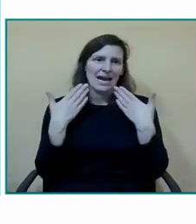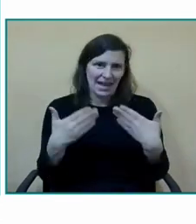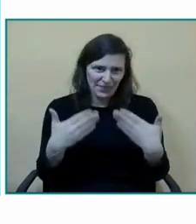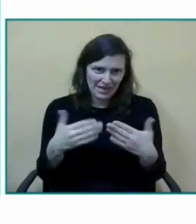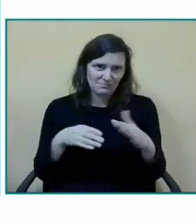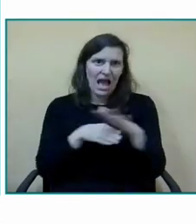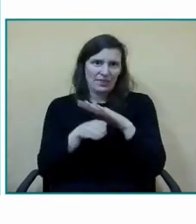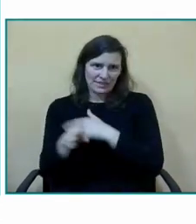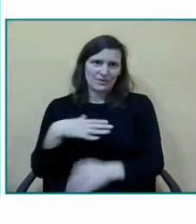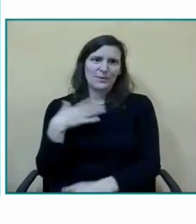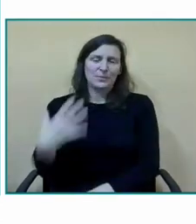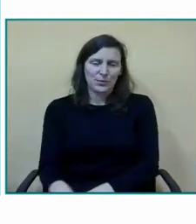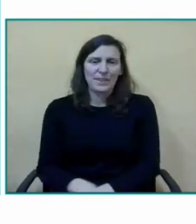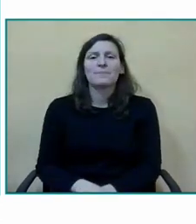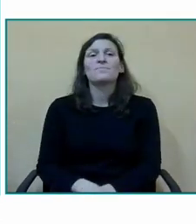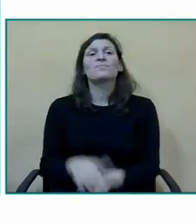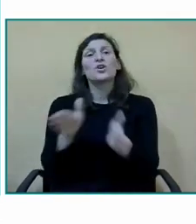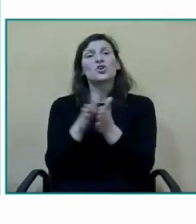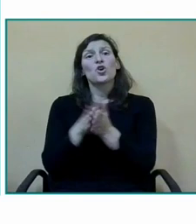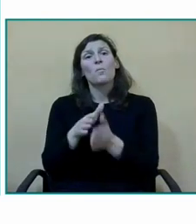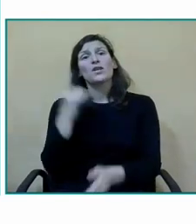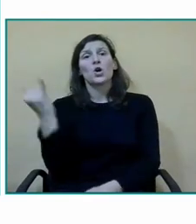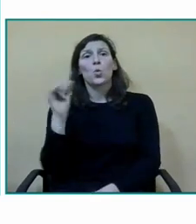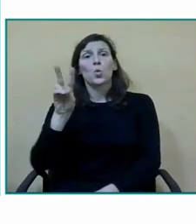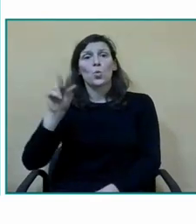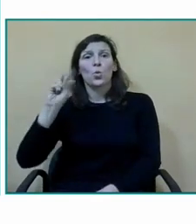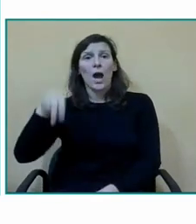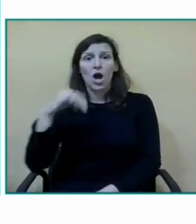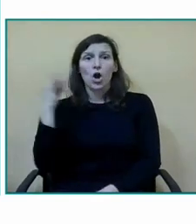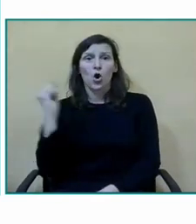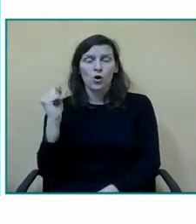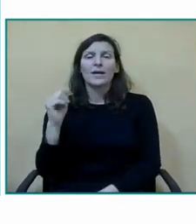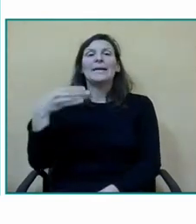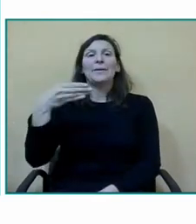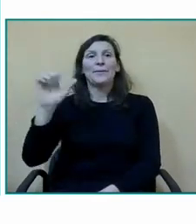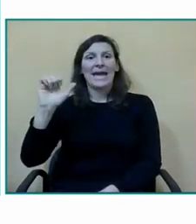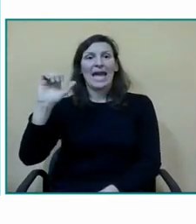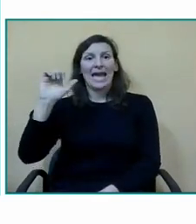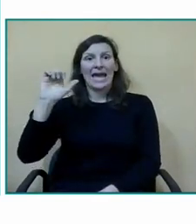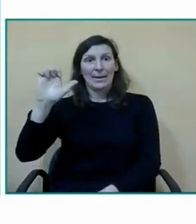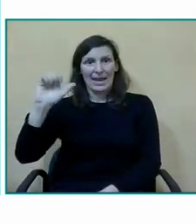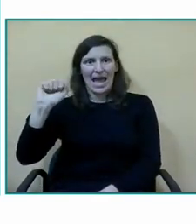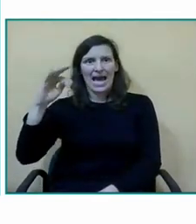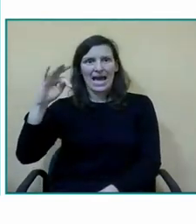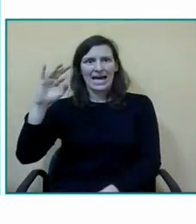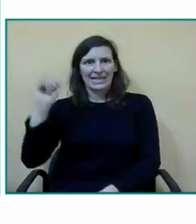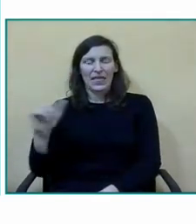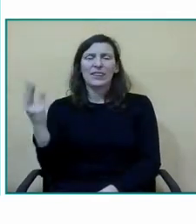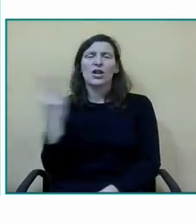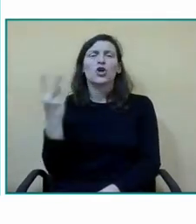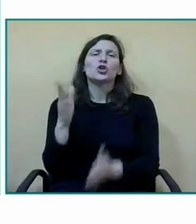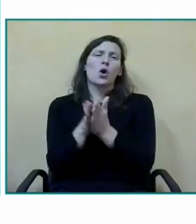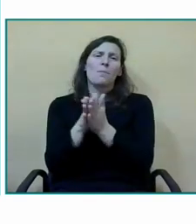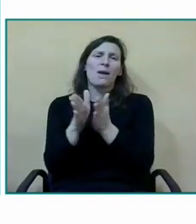nuestros compañeros de Juanjo a María Trí de Pena Inclusión que nos están ayudando con todo el soporte y a nuestras compañeras Marta